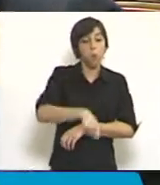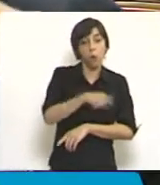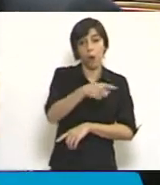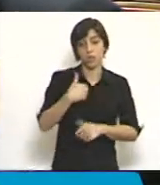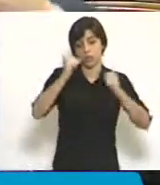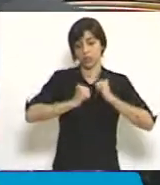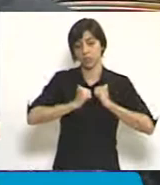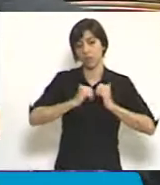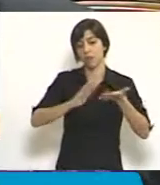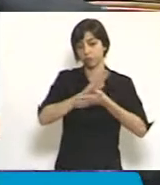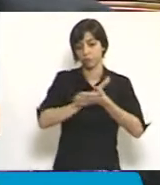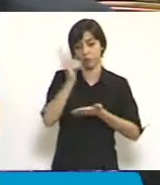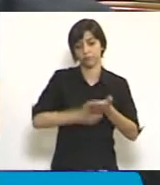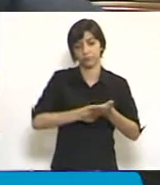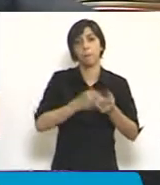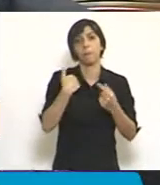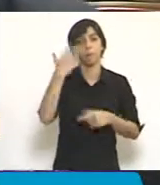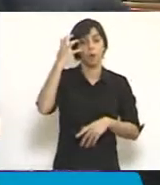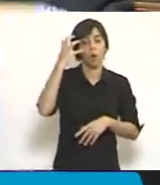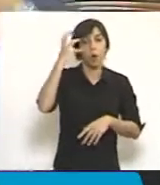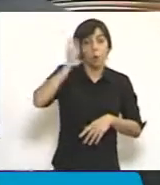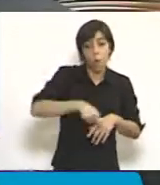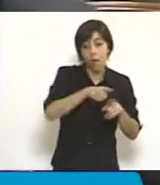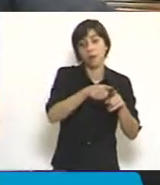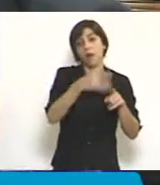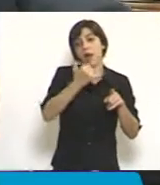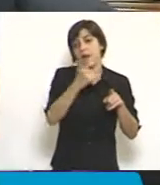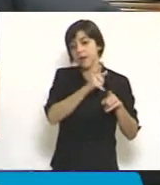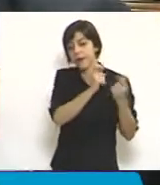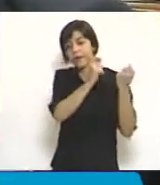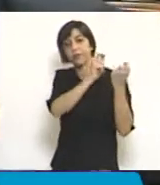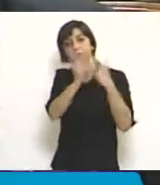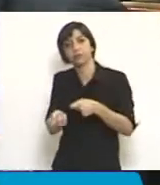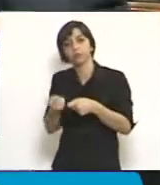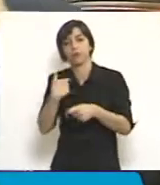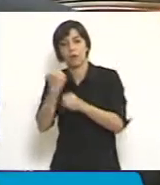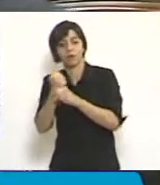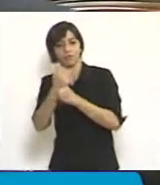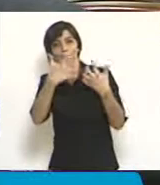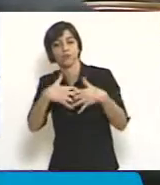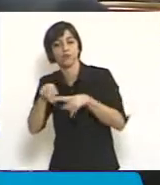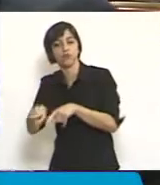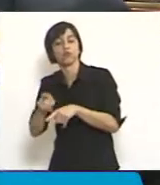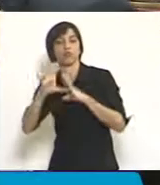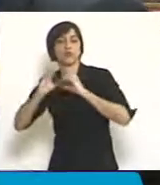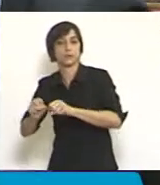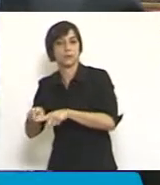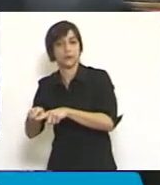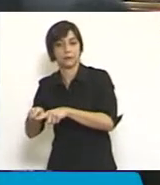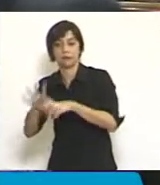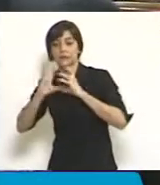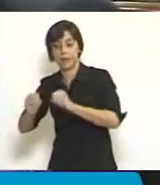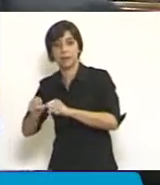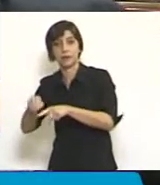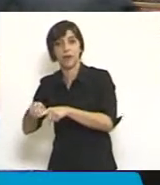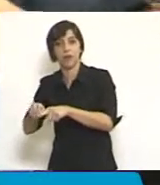de un juez que tiene secretario en el cual delegar la tarea, empleados en los cuales delegar la tarea, jurisdicción establecida en el marco de un